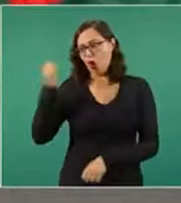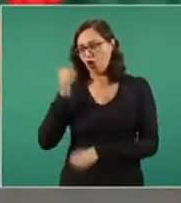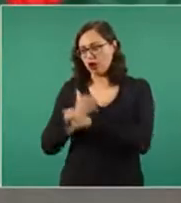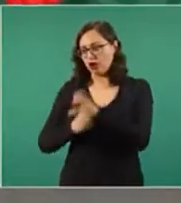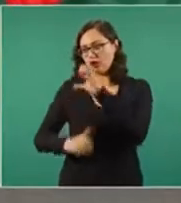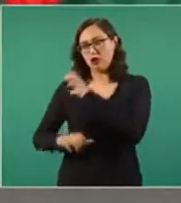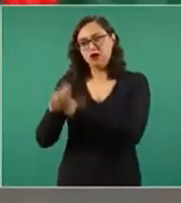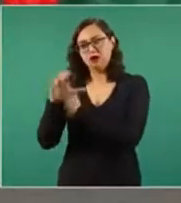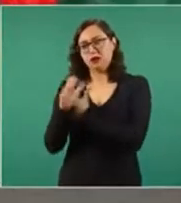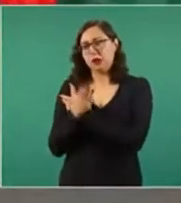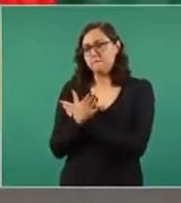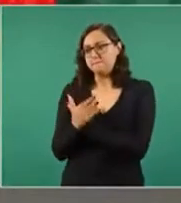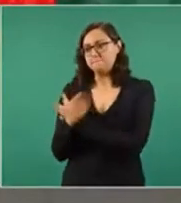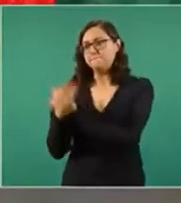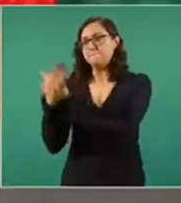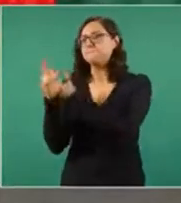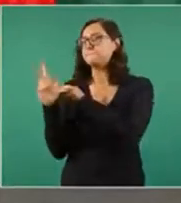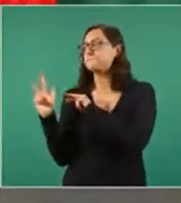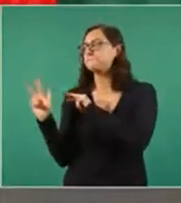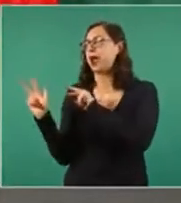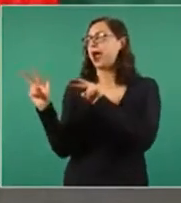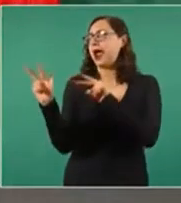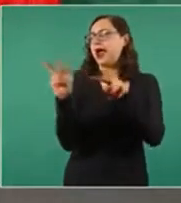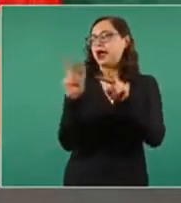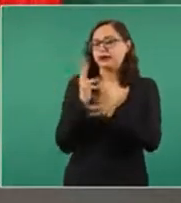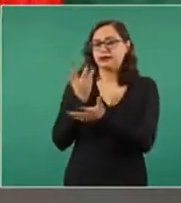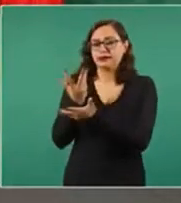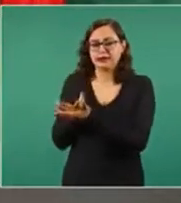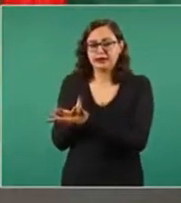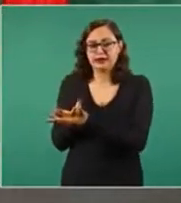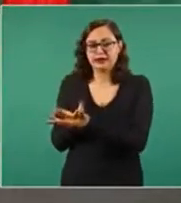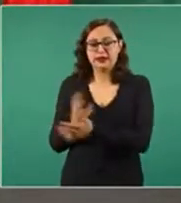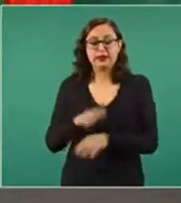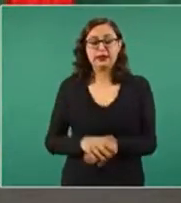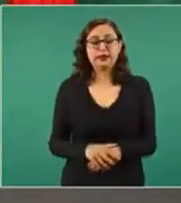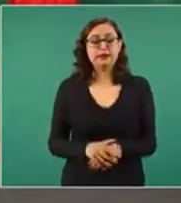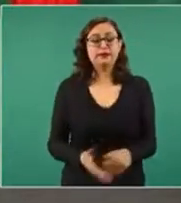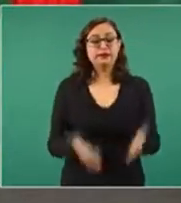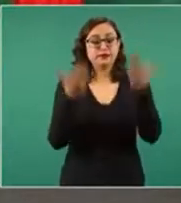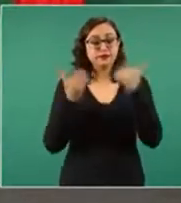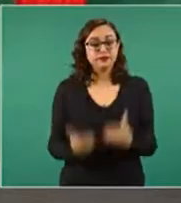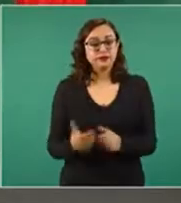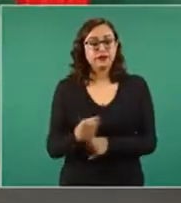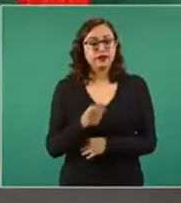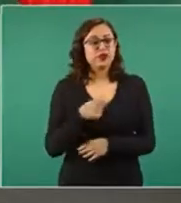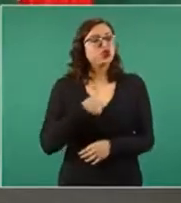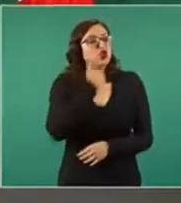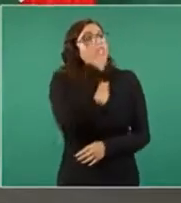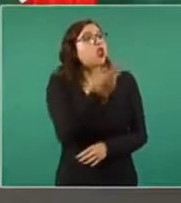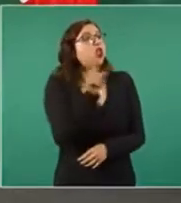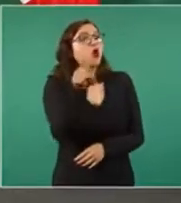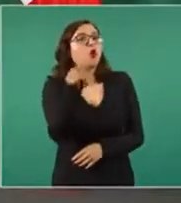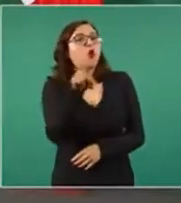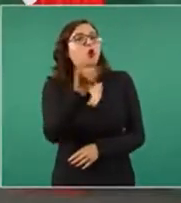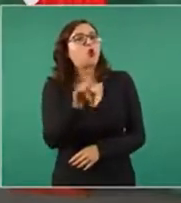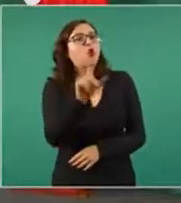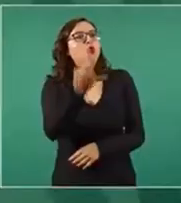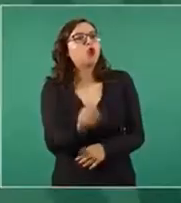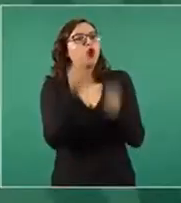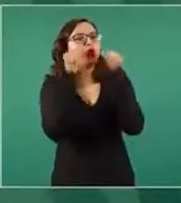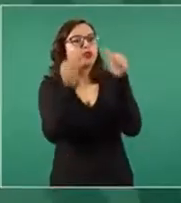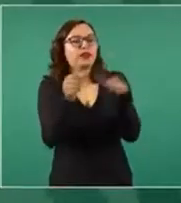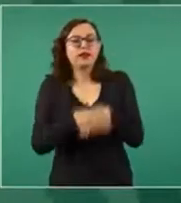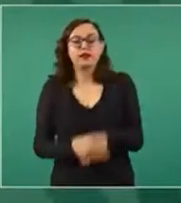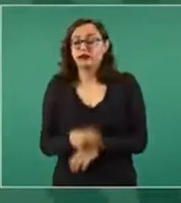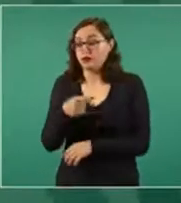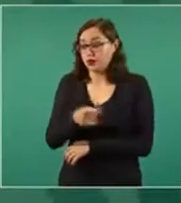mariposas, admirar las mariposas. Me gusta que escuchara a Julio. Julio, pues, tiene